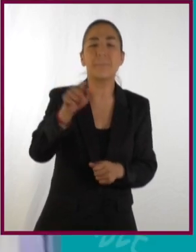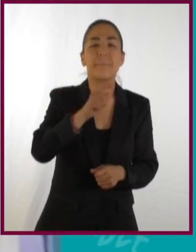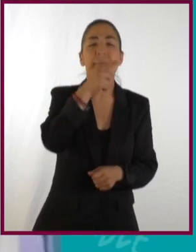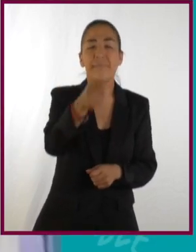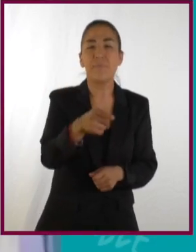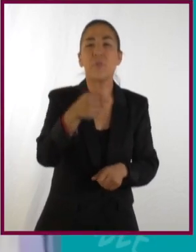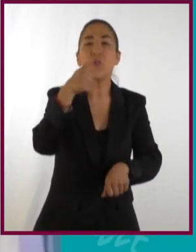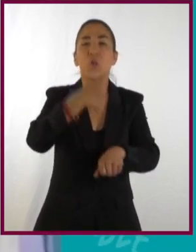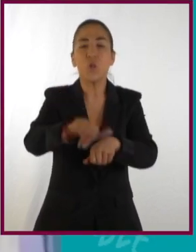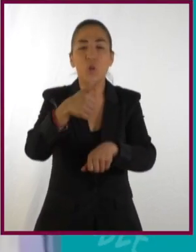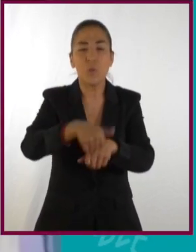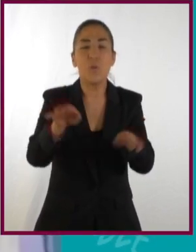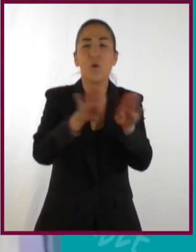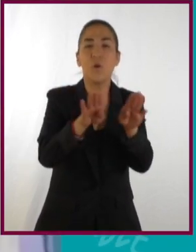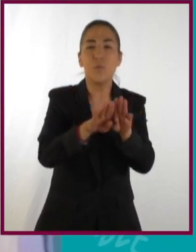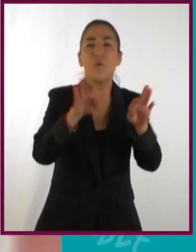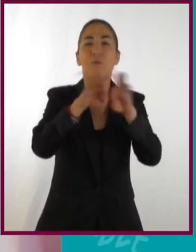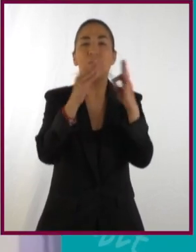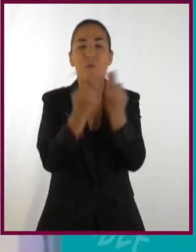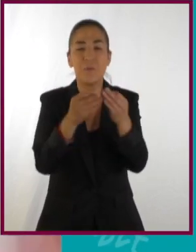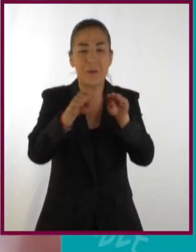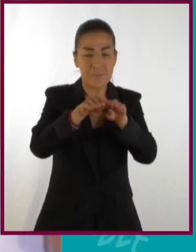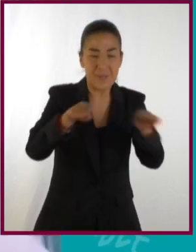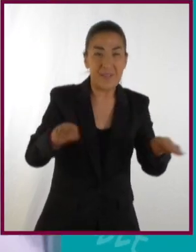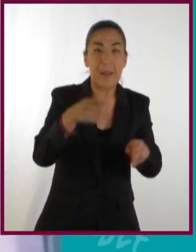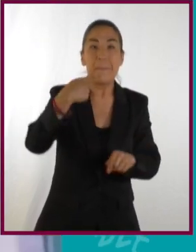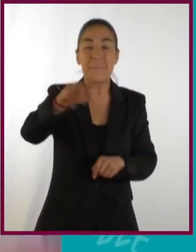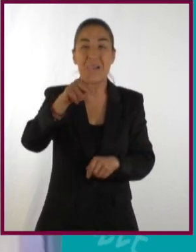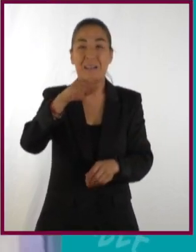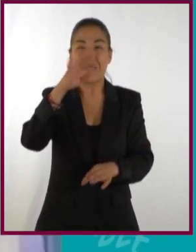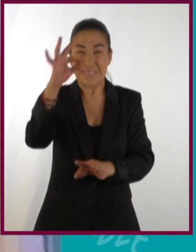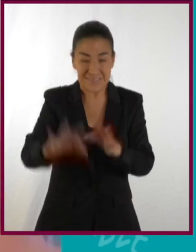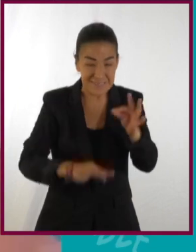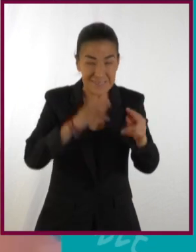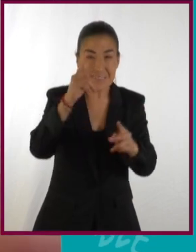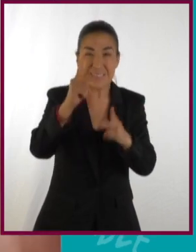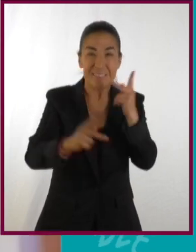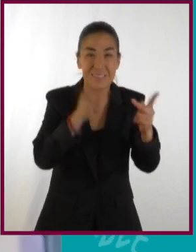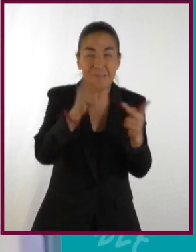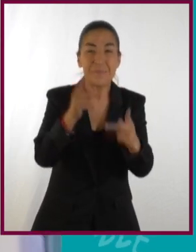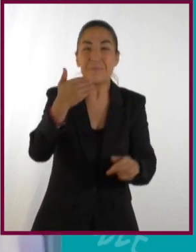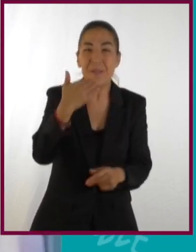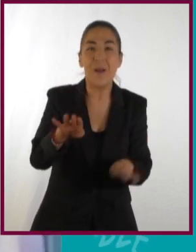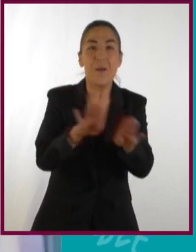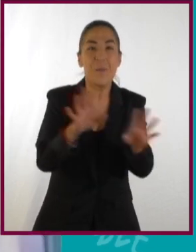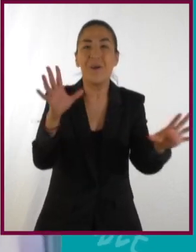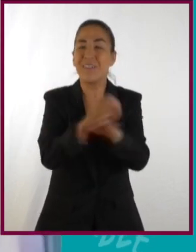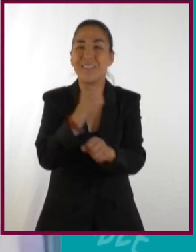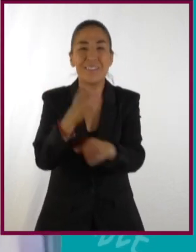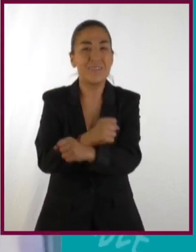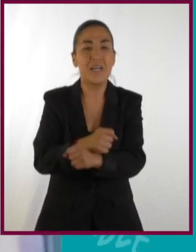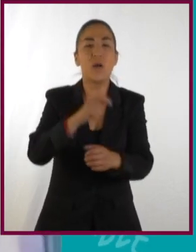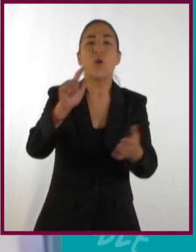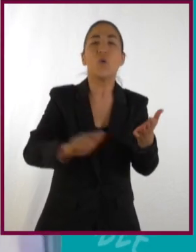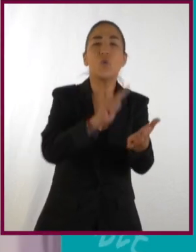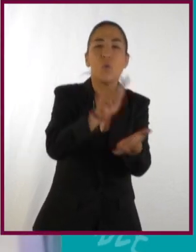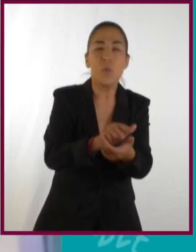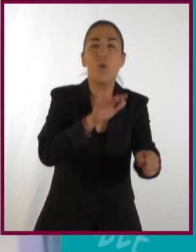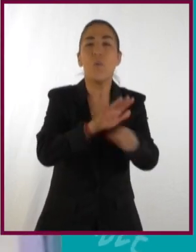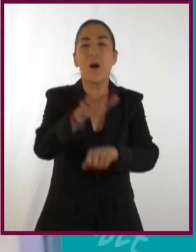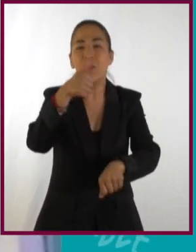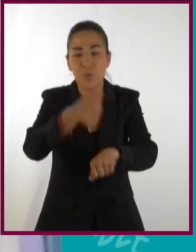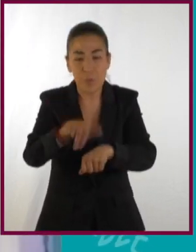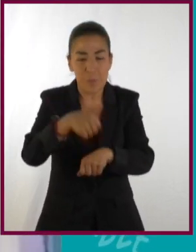Así es. Él tenía números, números de posiciones, pero no sabía exactamente cómo